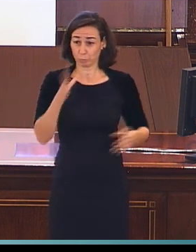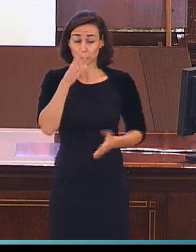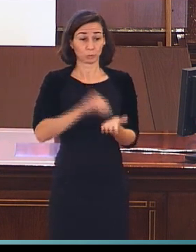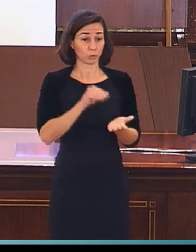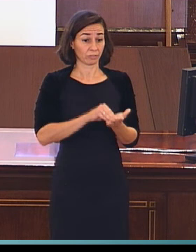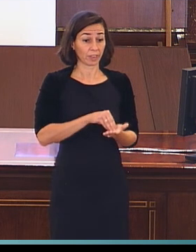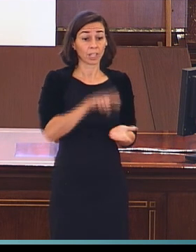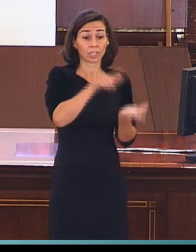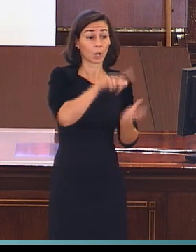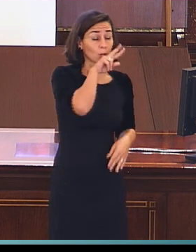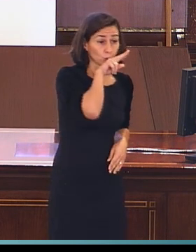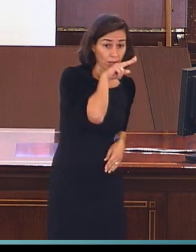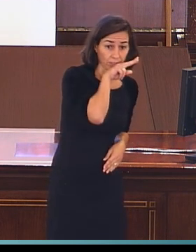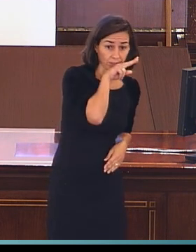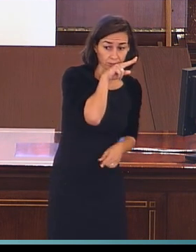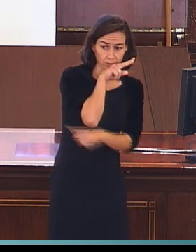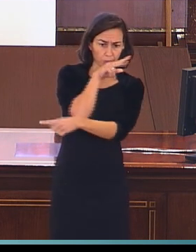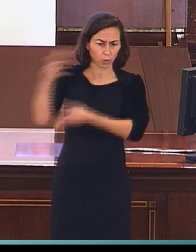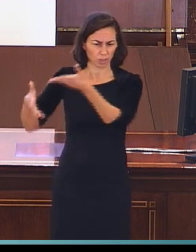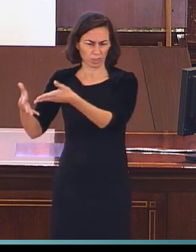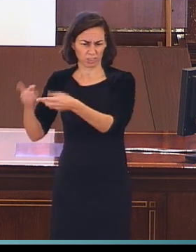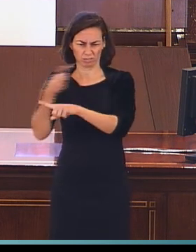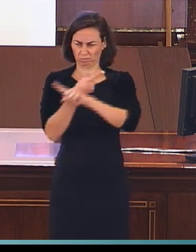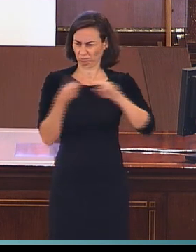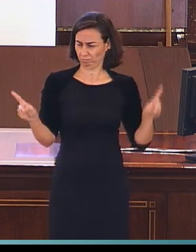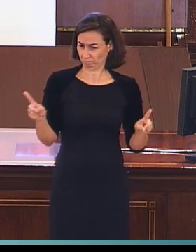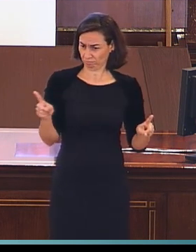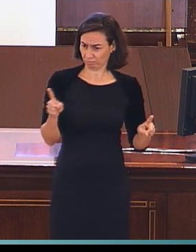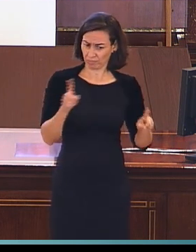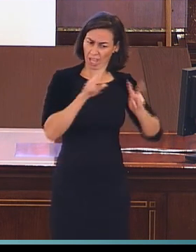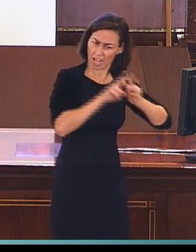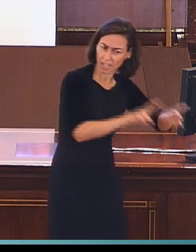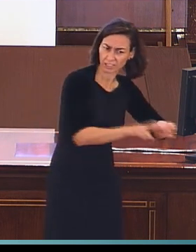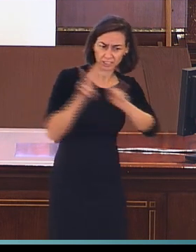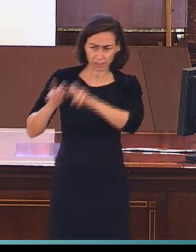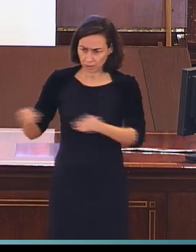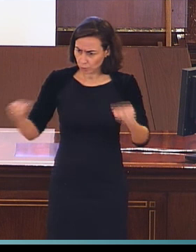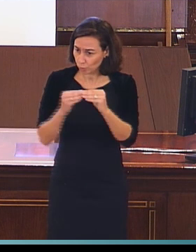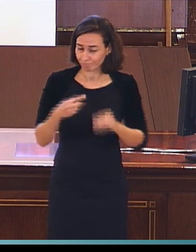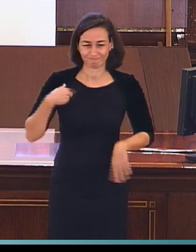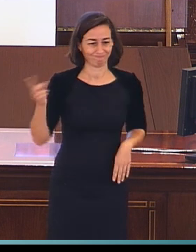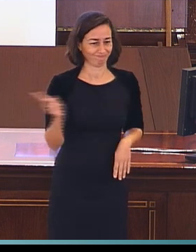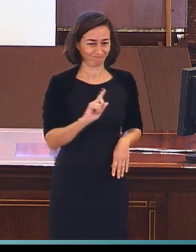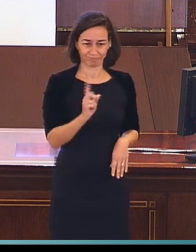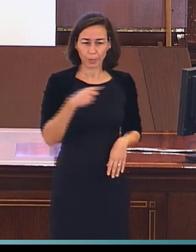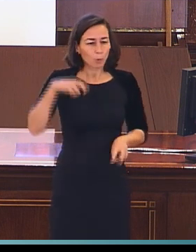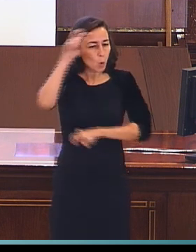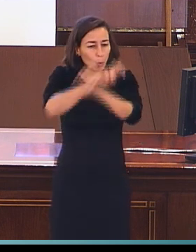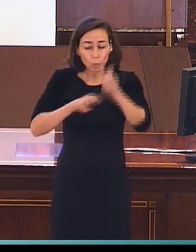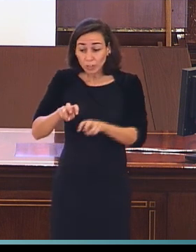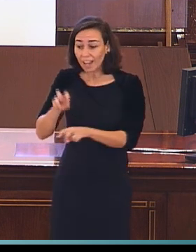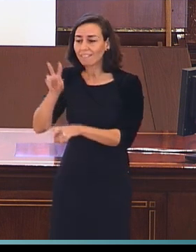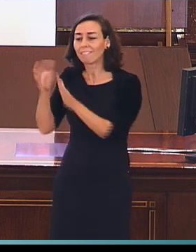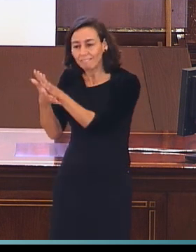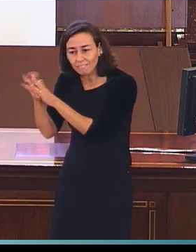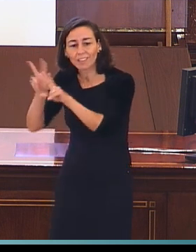de las lenguas orales y yo creo que el análisis muchas veces debería ser desde las lenguas de signos hacia afuera.